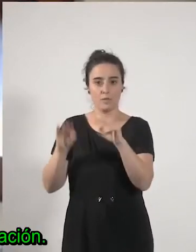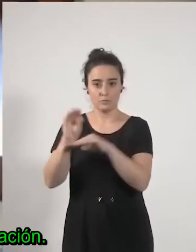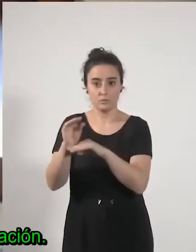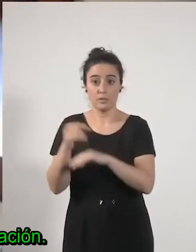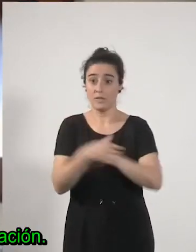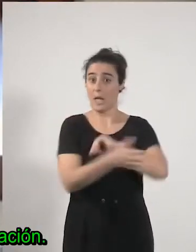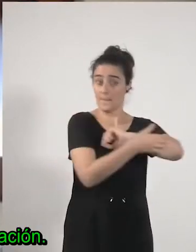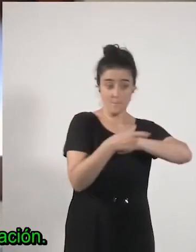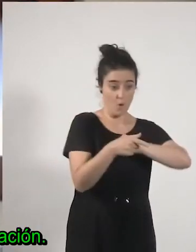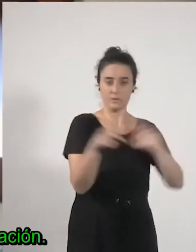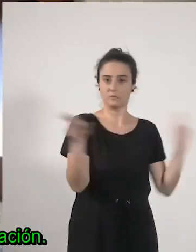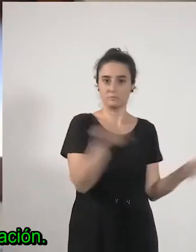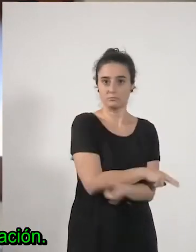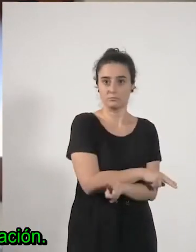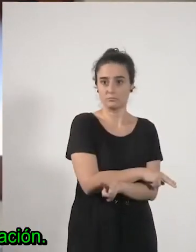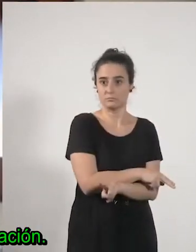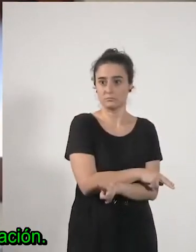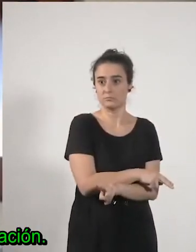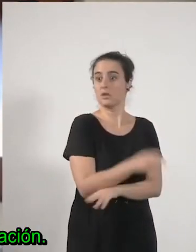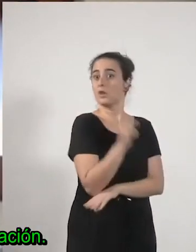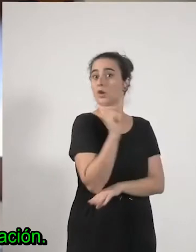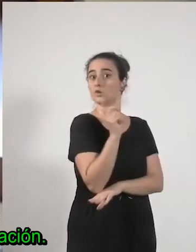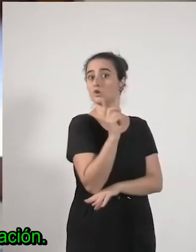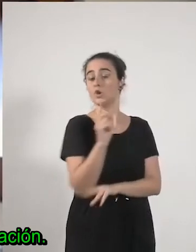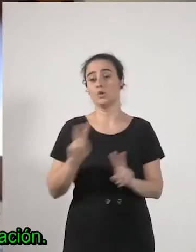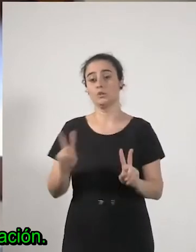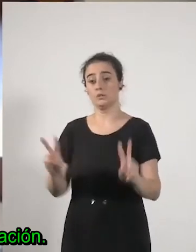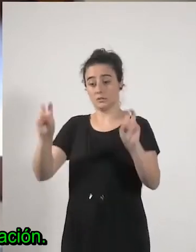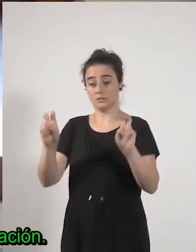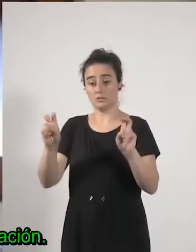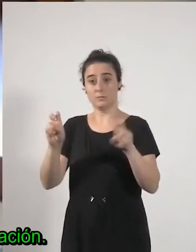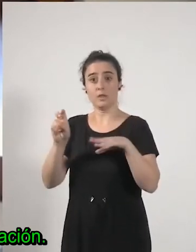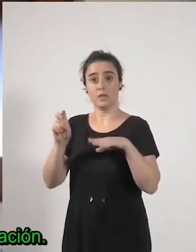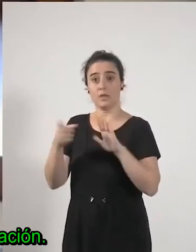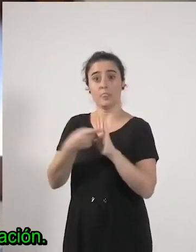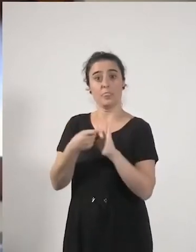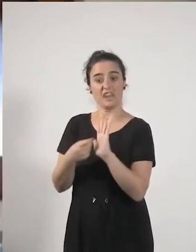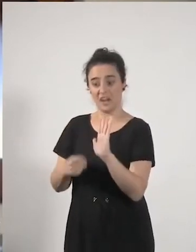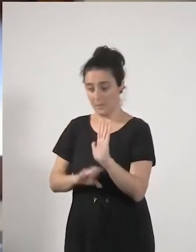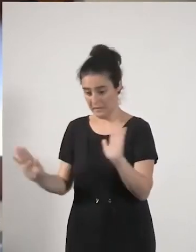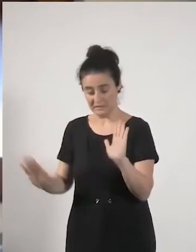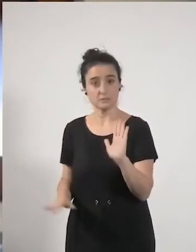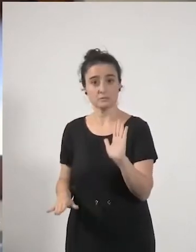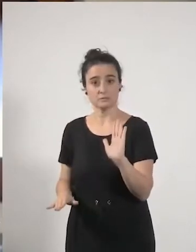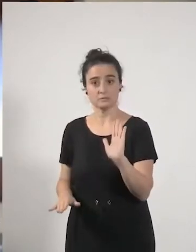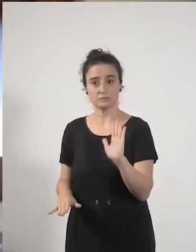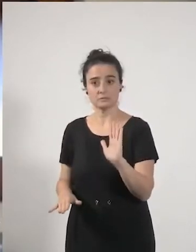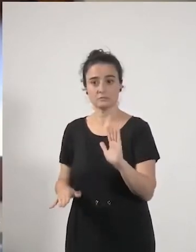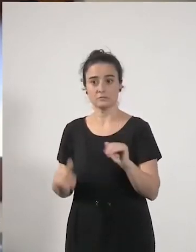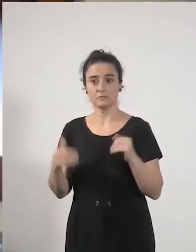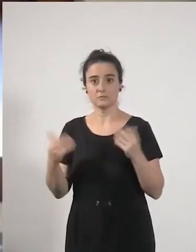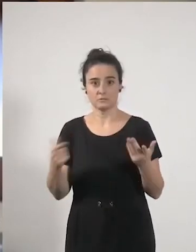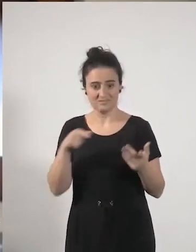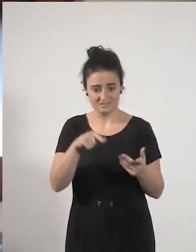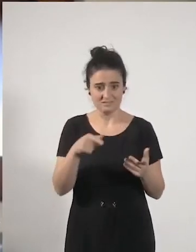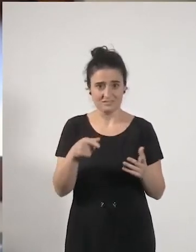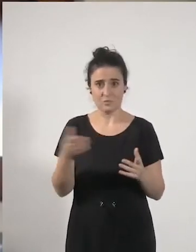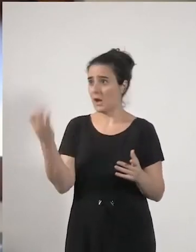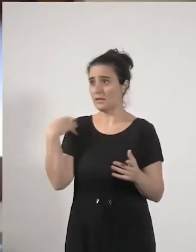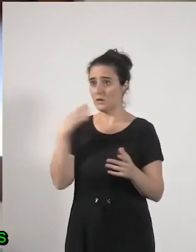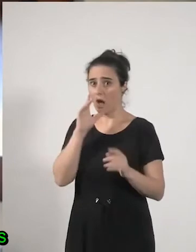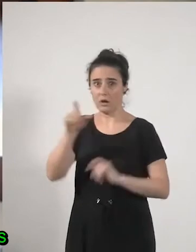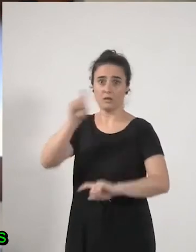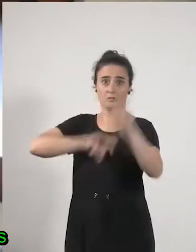y se van a quedar solo con la prestación o sea con la desgrabación por tanto mucho más regresiva de lo que era antes